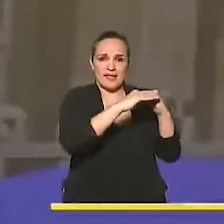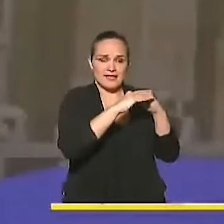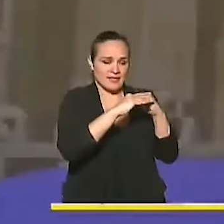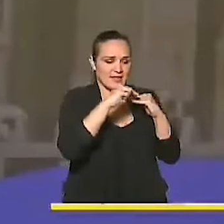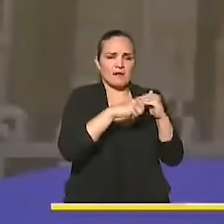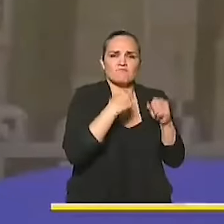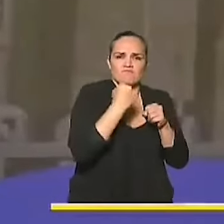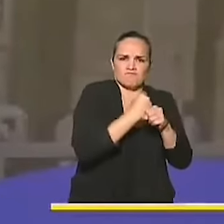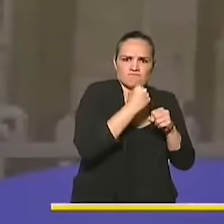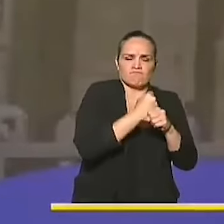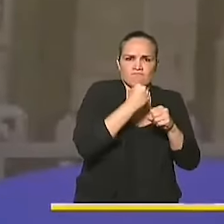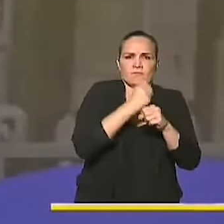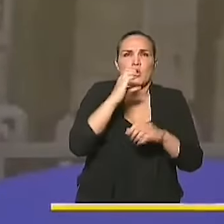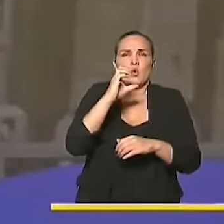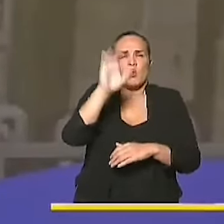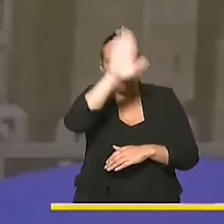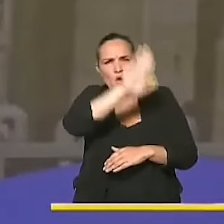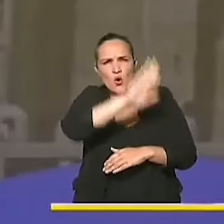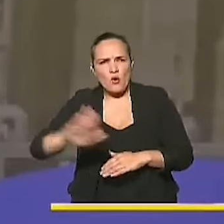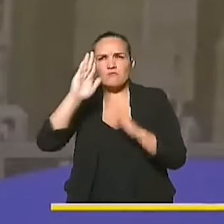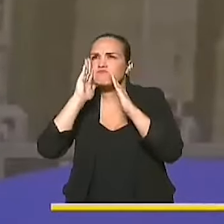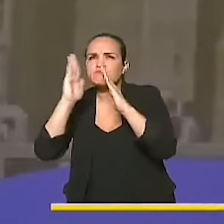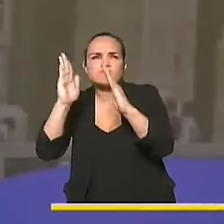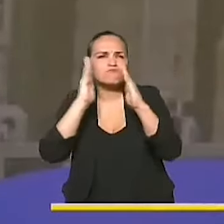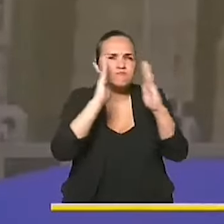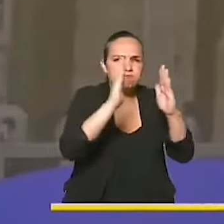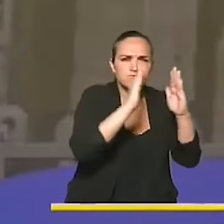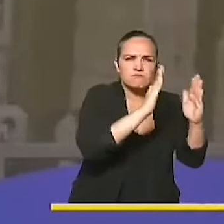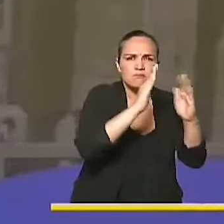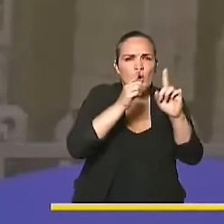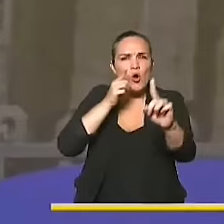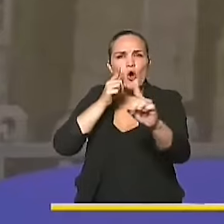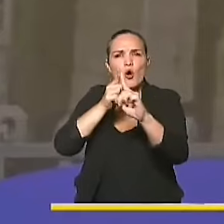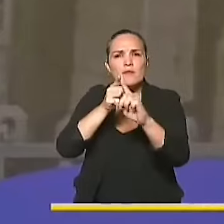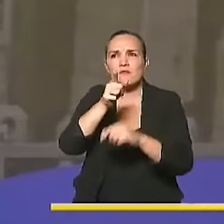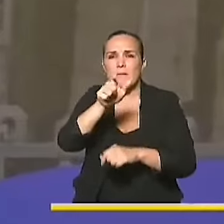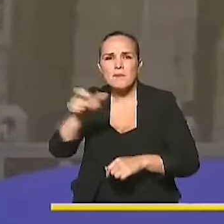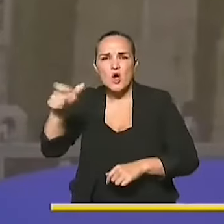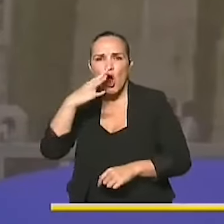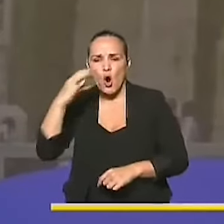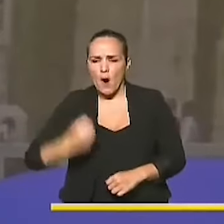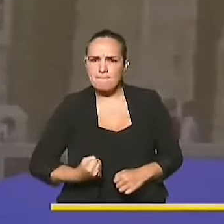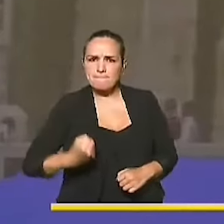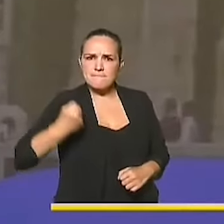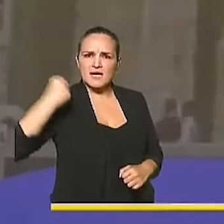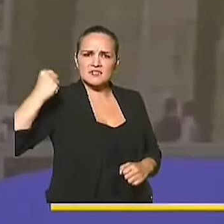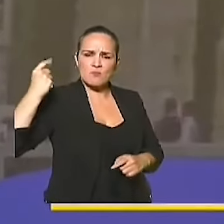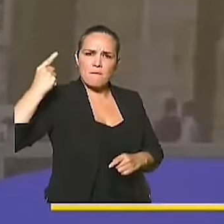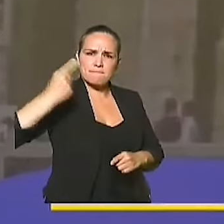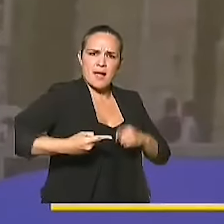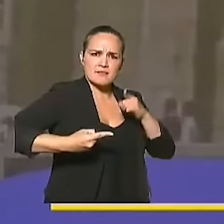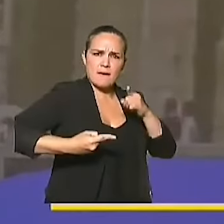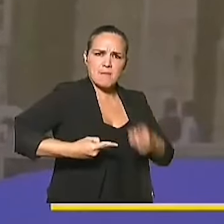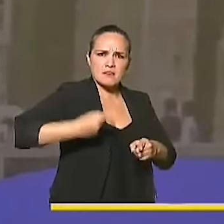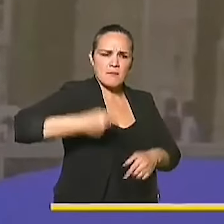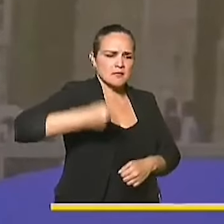está trabajando en el país para enfrentar el machismo y el patriarcado que no